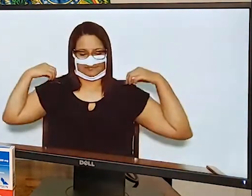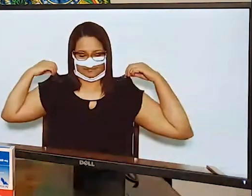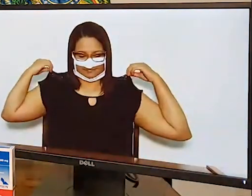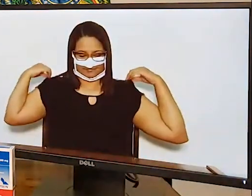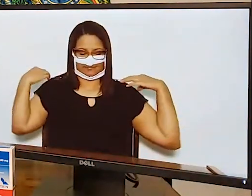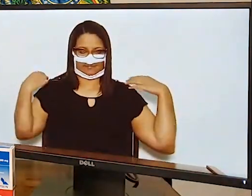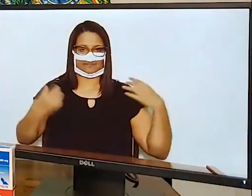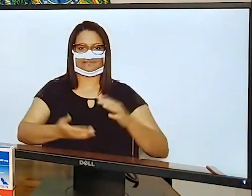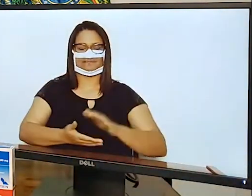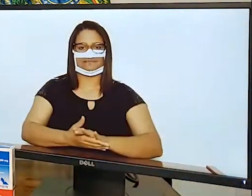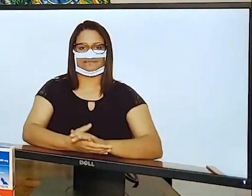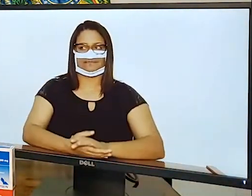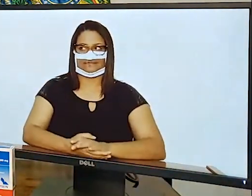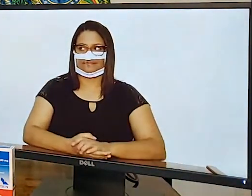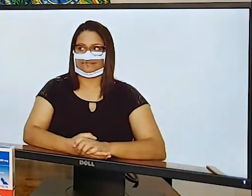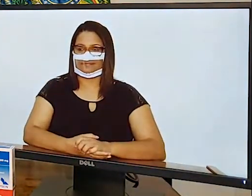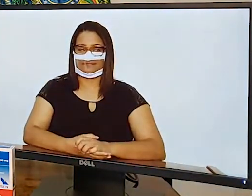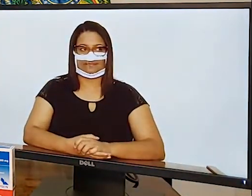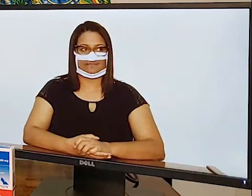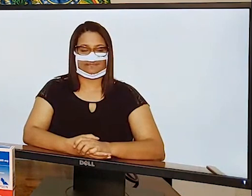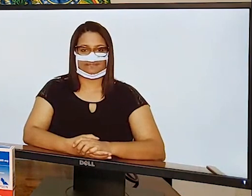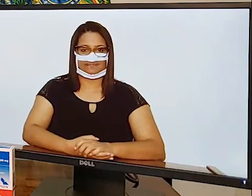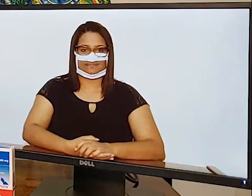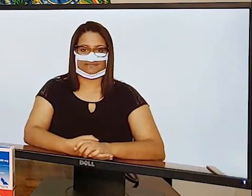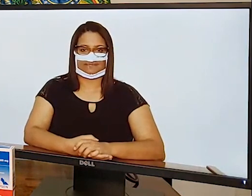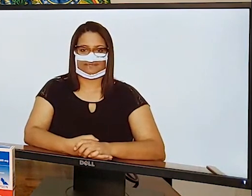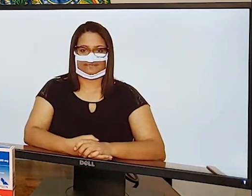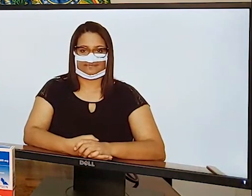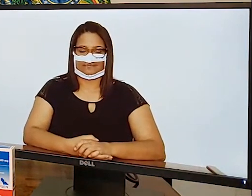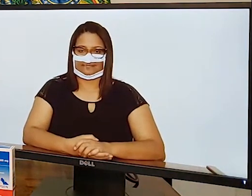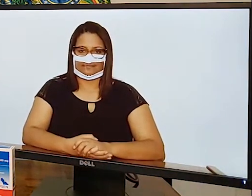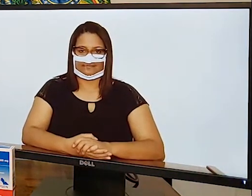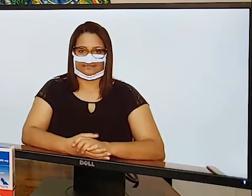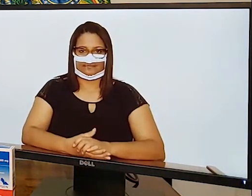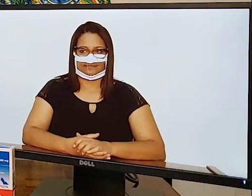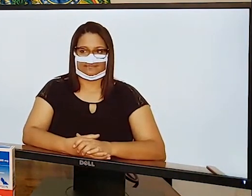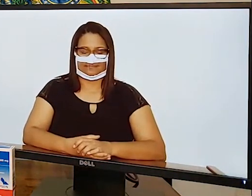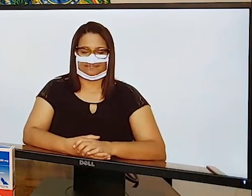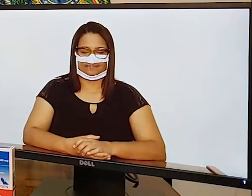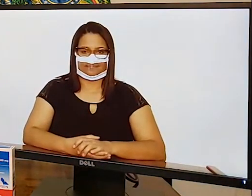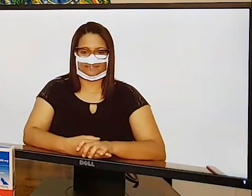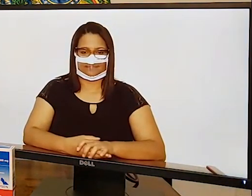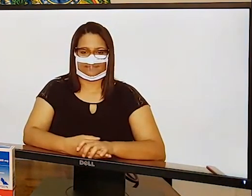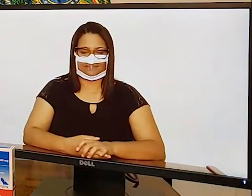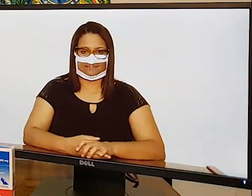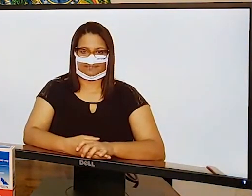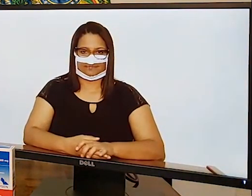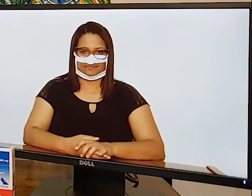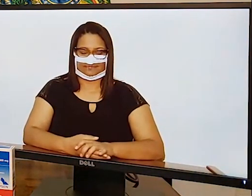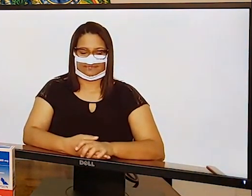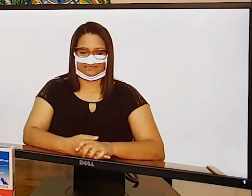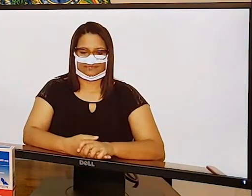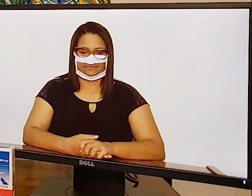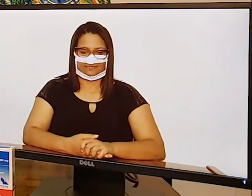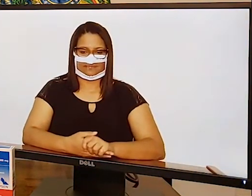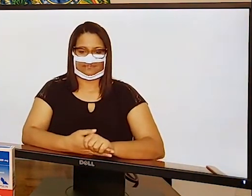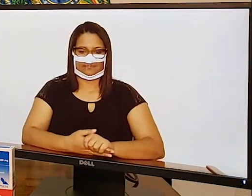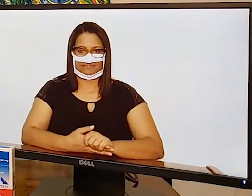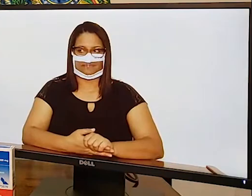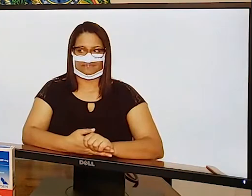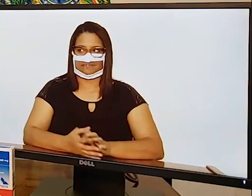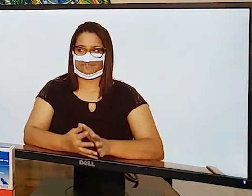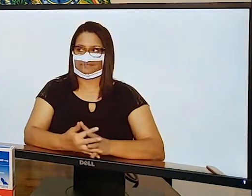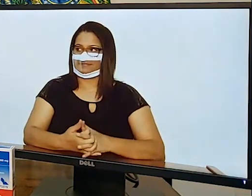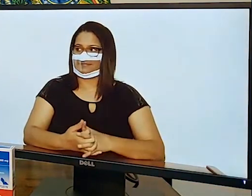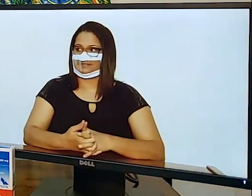que resultó positivo de coronavirus, Bolsonaro ha seguido despachando mediante videoconferencias desde su residencia oficial en Brasilia, en la que aseguró que se mantuvo aislado